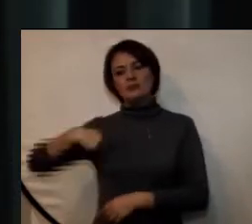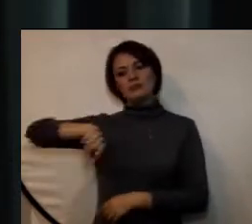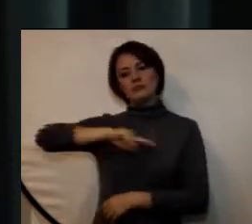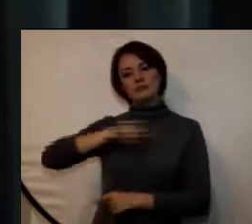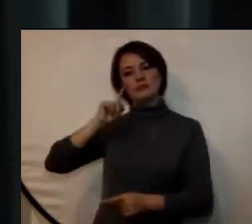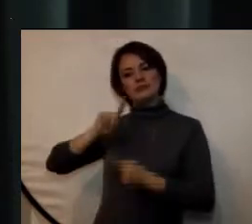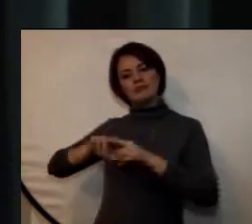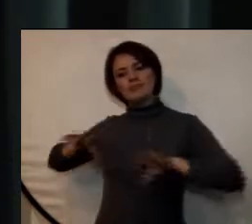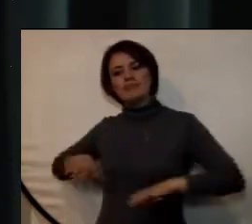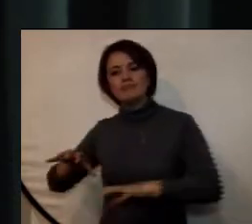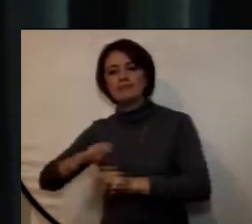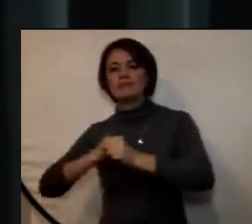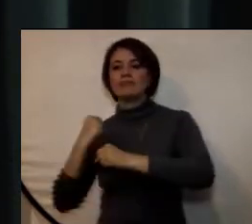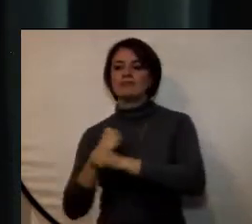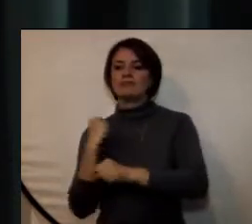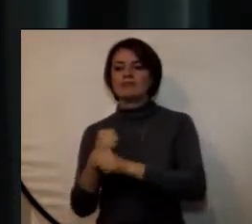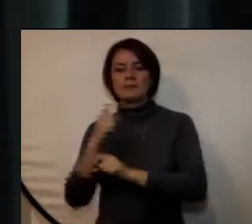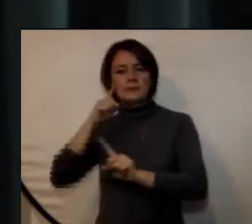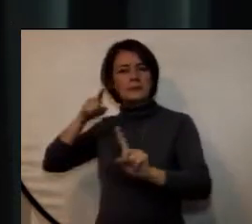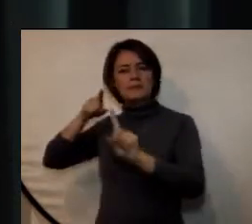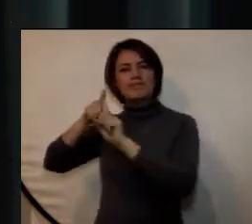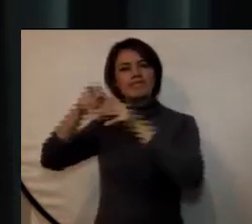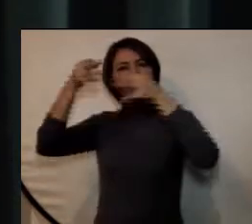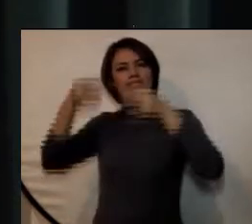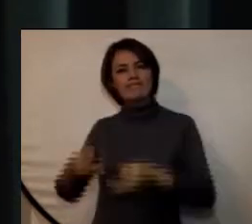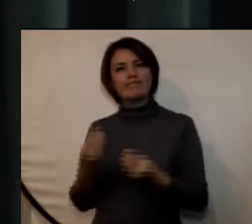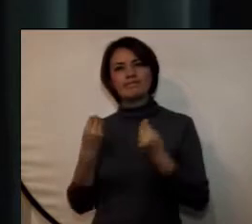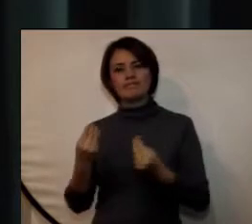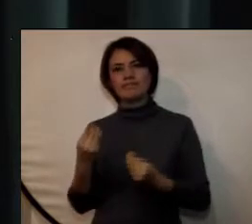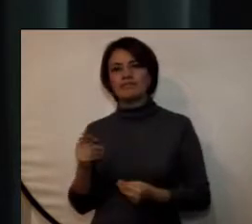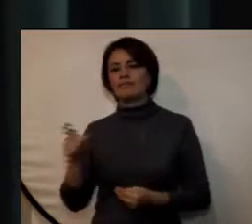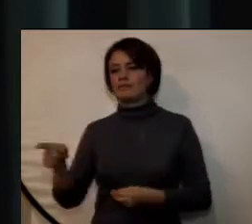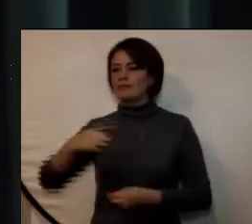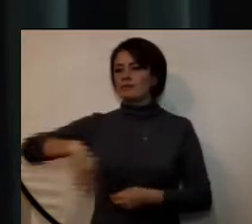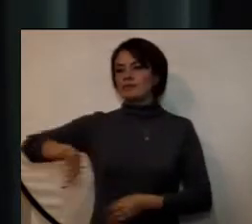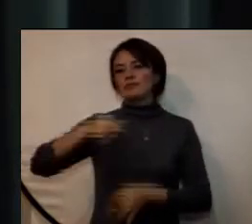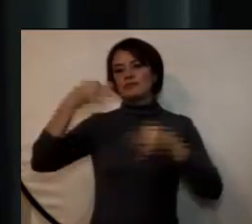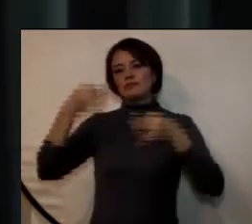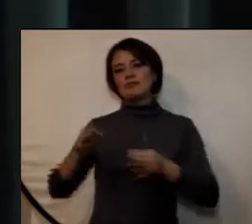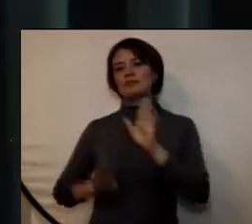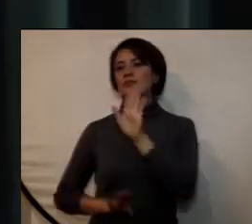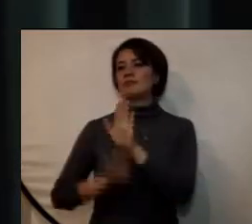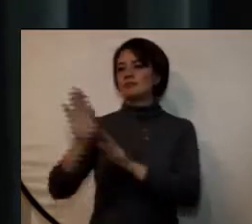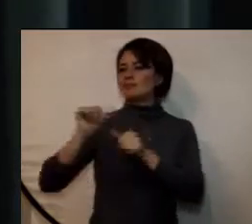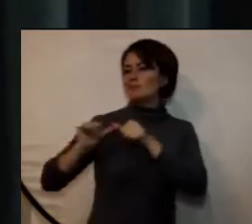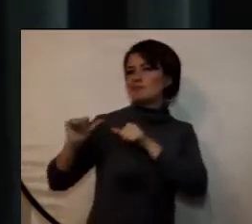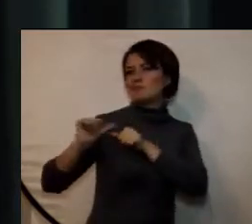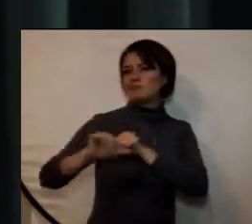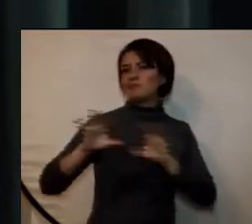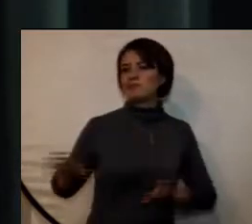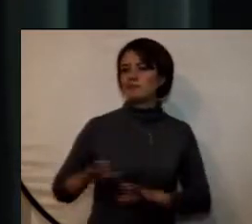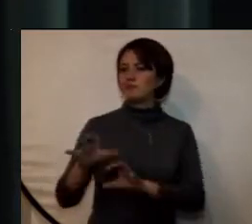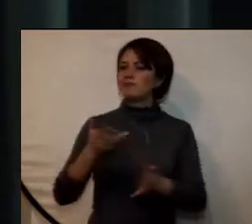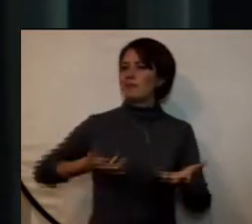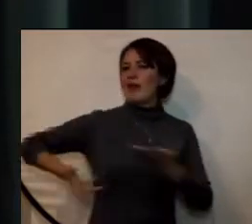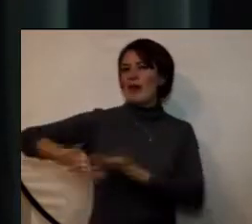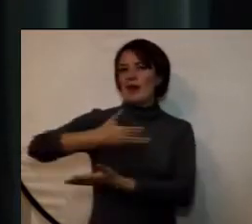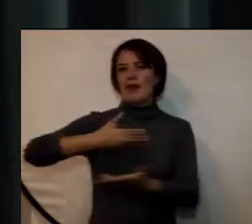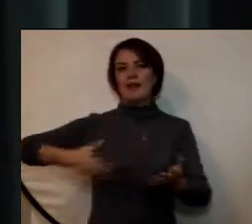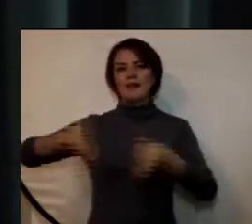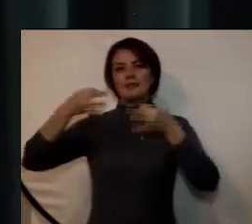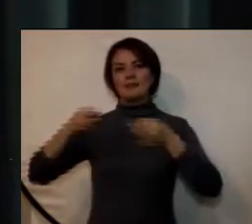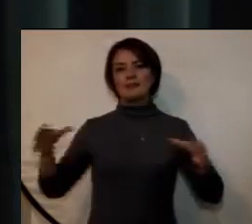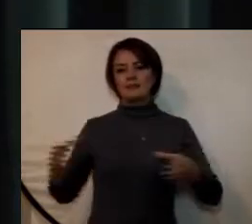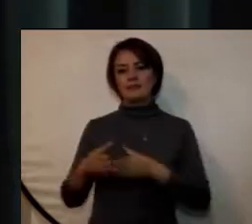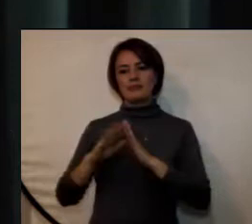venido trabajando en el firme propósito de asegurar las condiciones de crecimiento sostenido y armónico de esta